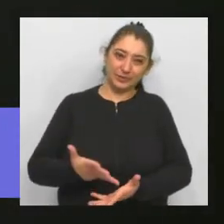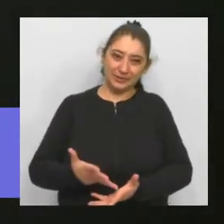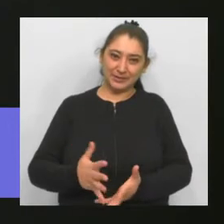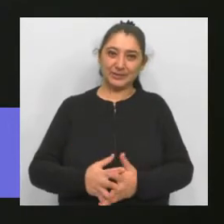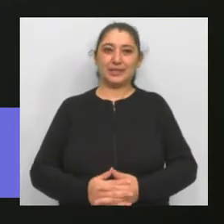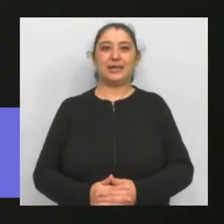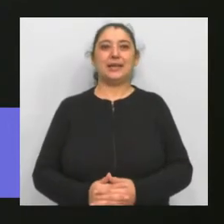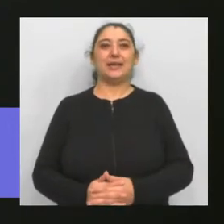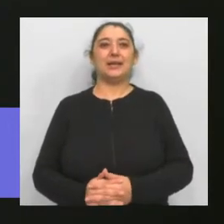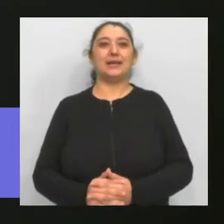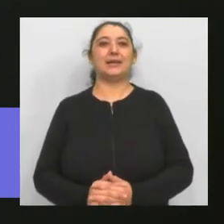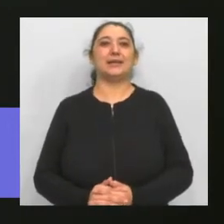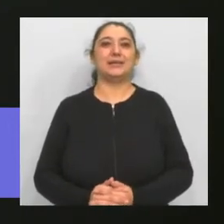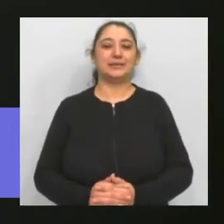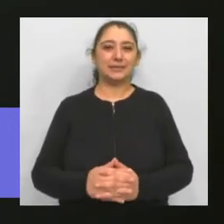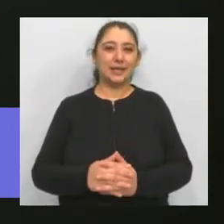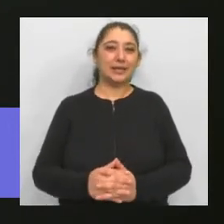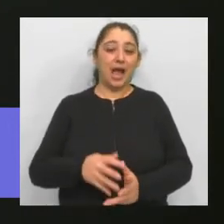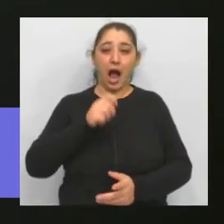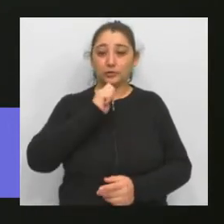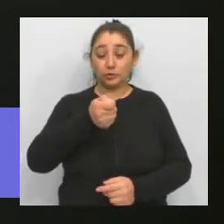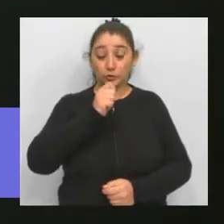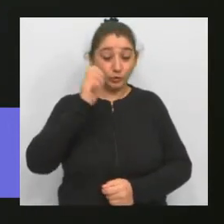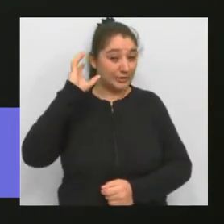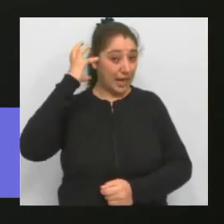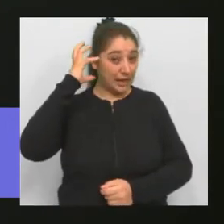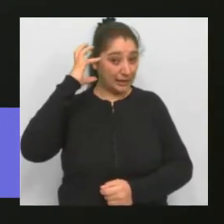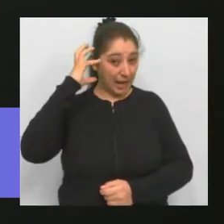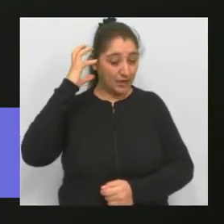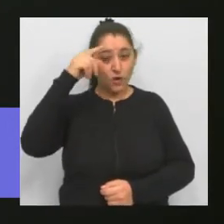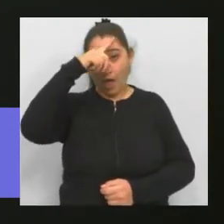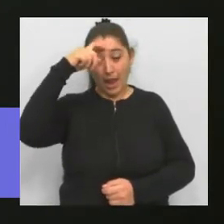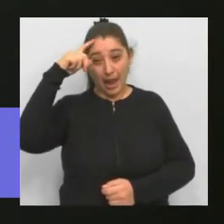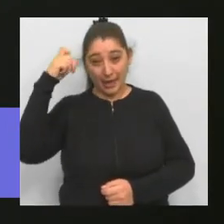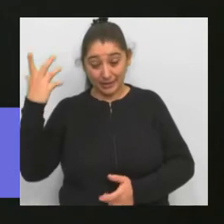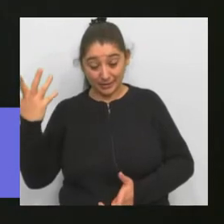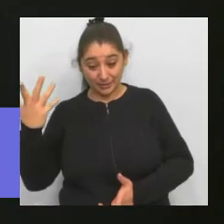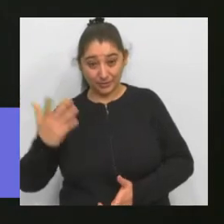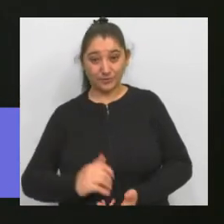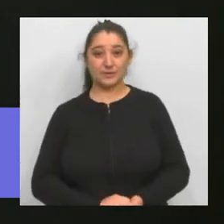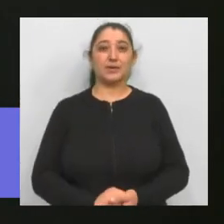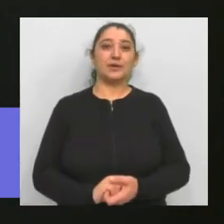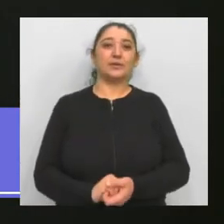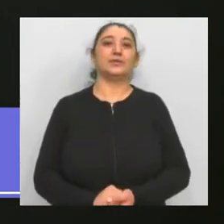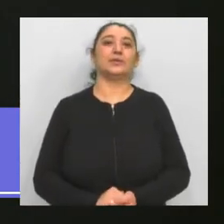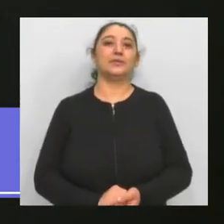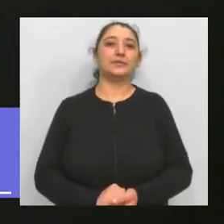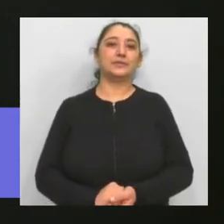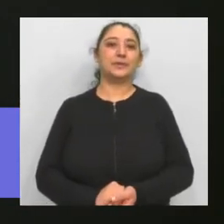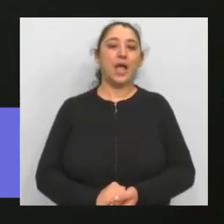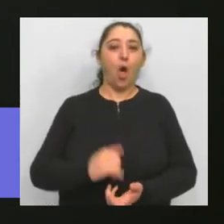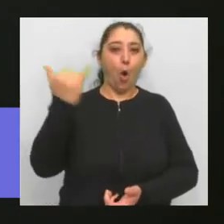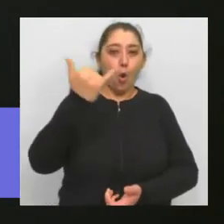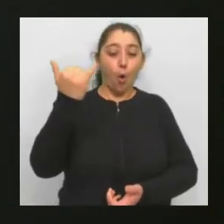sin querer como conductora de radio, es un programa radial por Radio Nacional, que se llama Sintonizando Literatura, que estamos